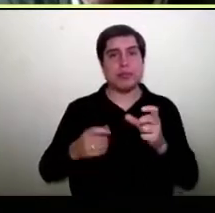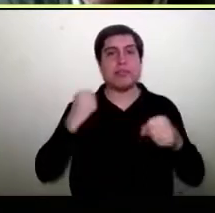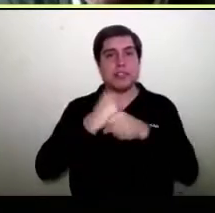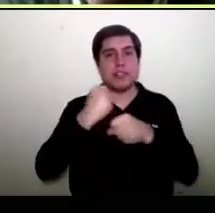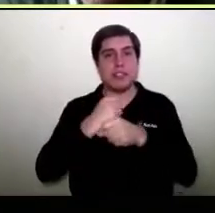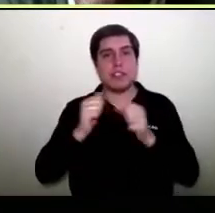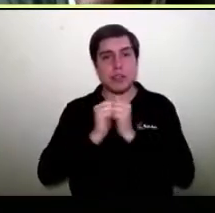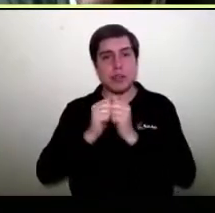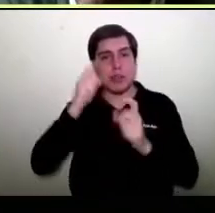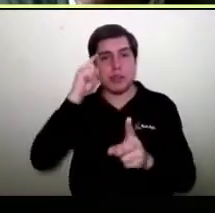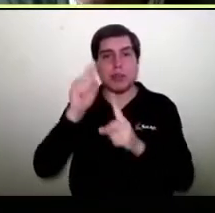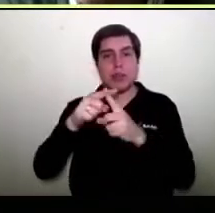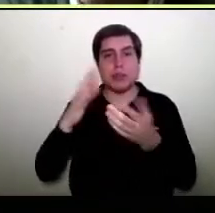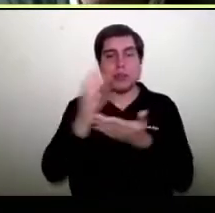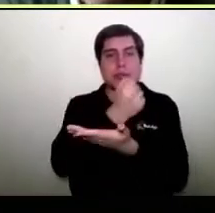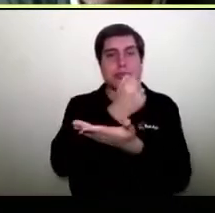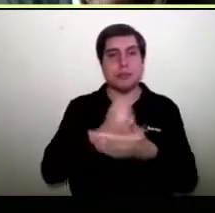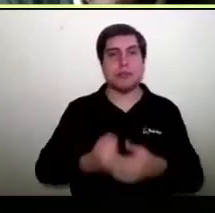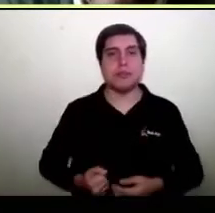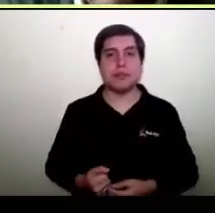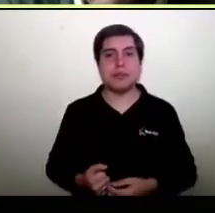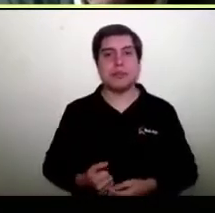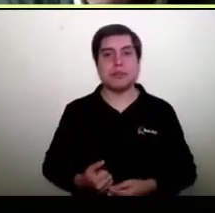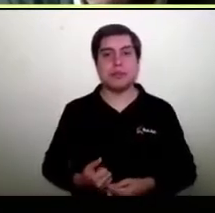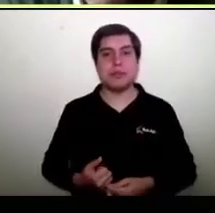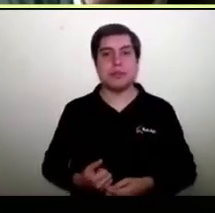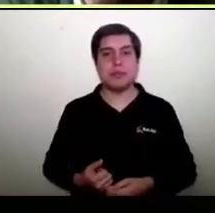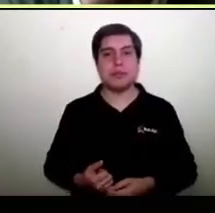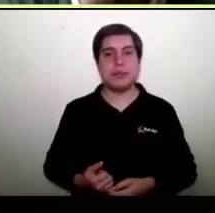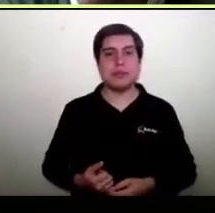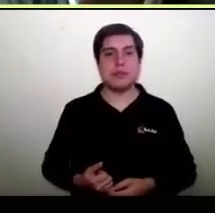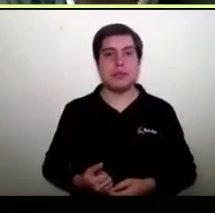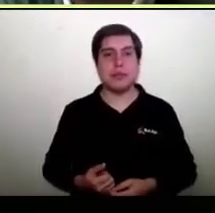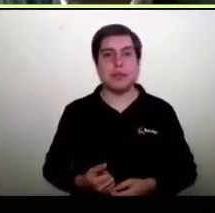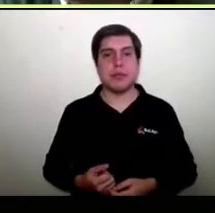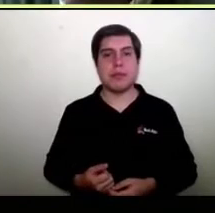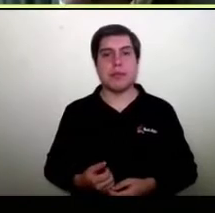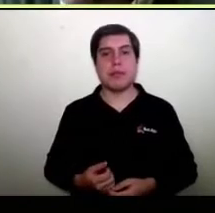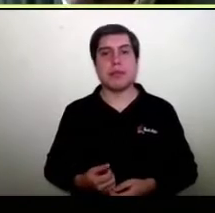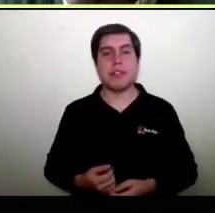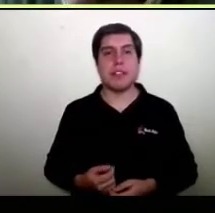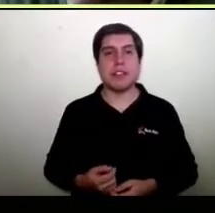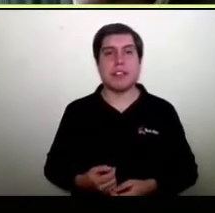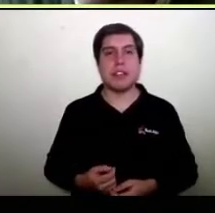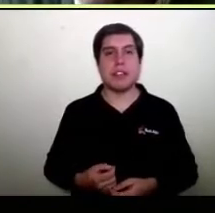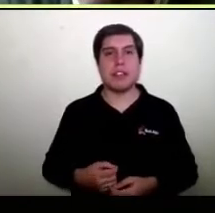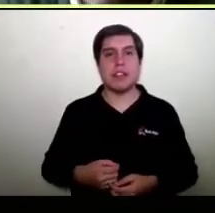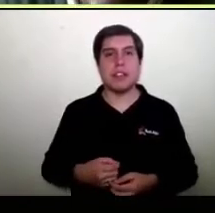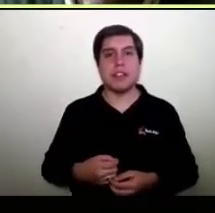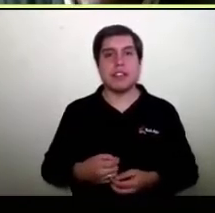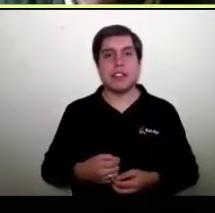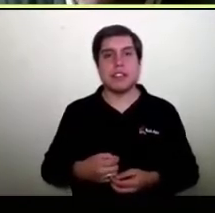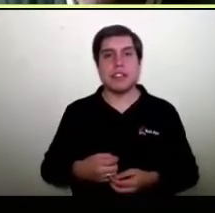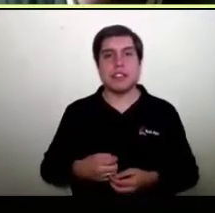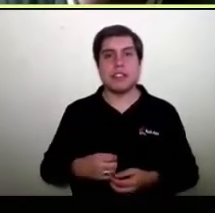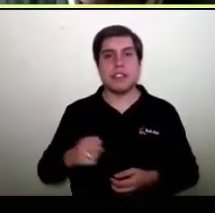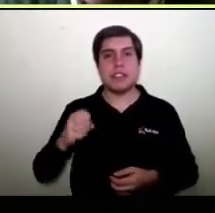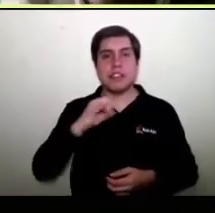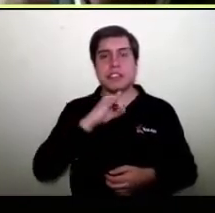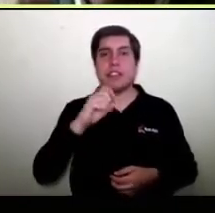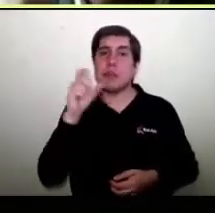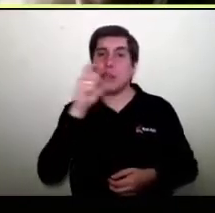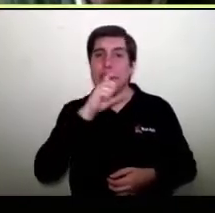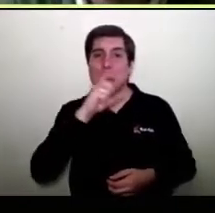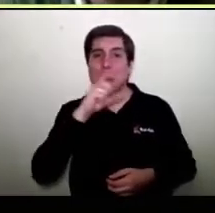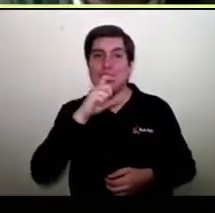para completar una tarea o alcanzar una meta. La cooperación es similar a la cooperación. Por lo tanto, si van al rojo de pasapalabras, ya tienen